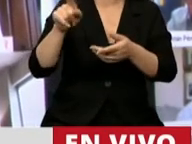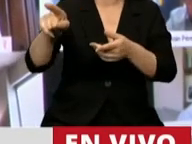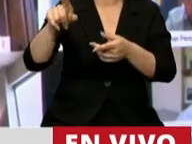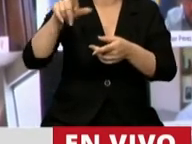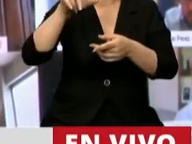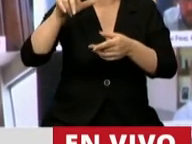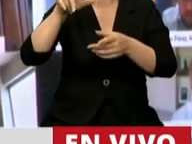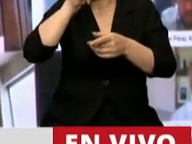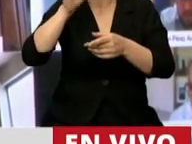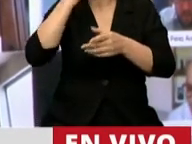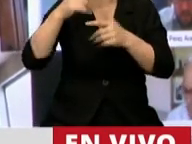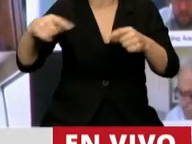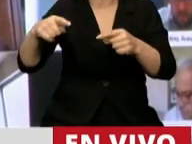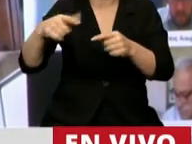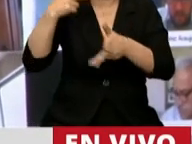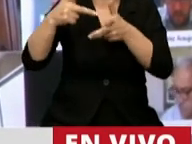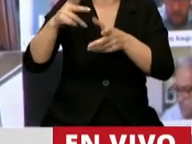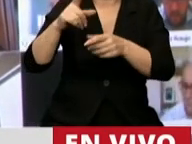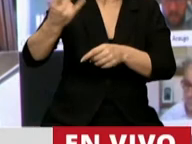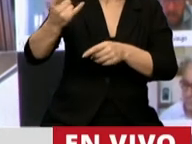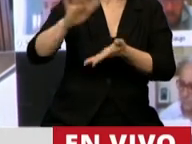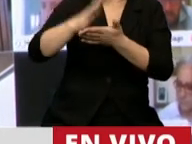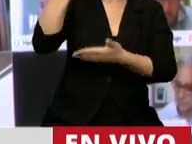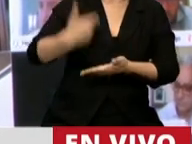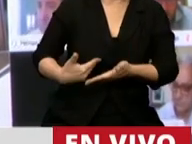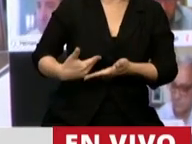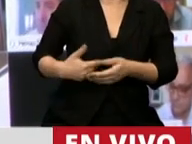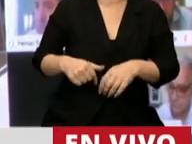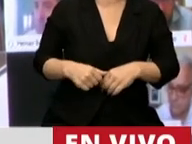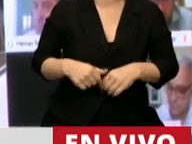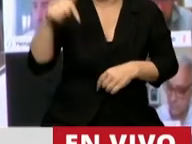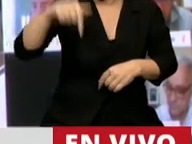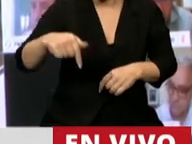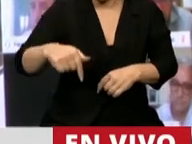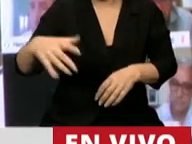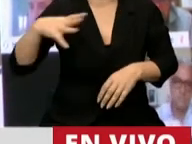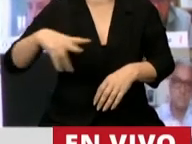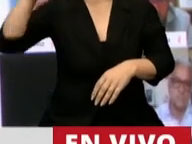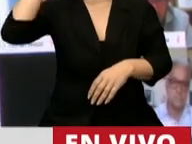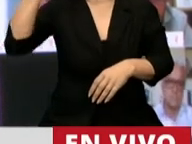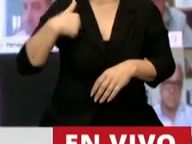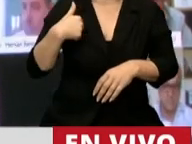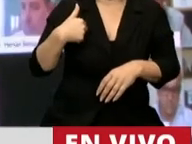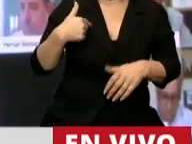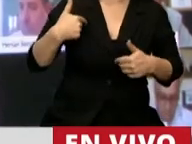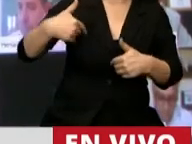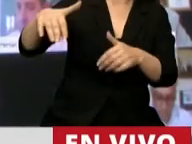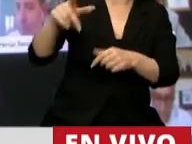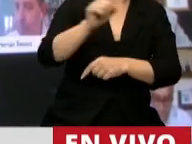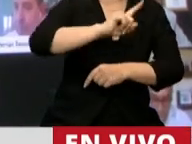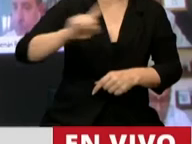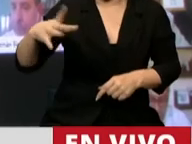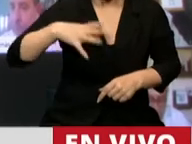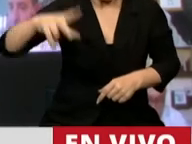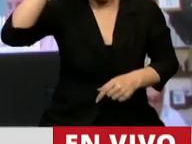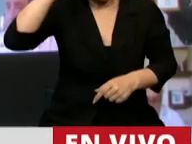sus redes y por mentir. Ahora, por faltarme el respeto, no le permito al diputado Iglesias que